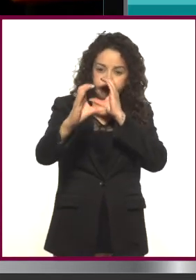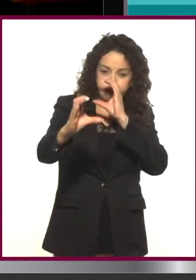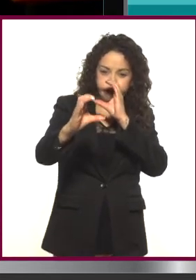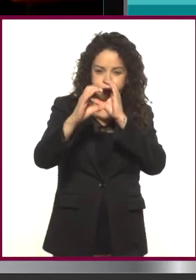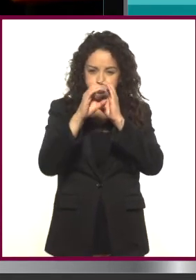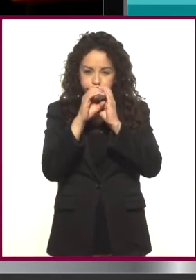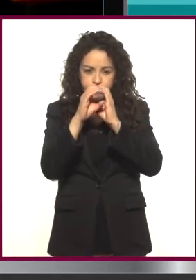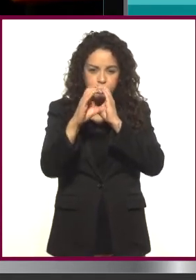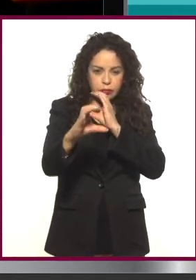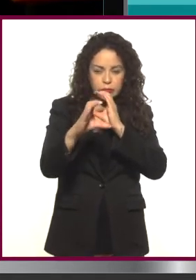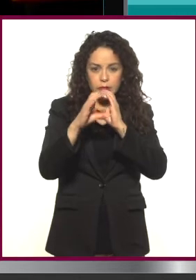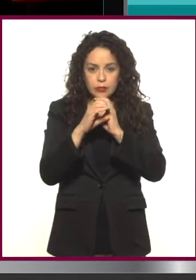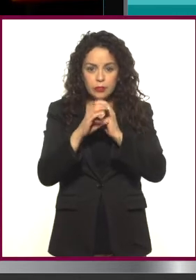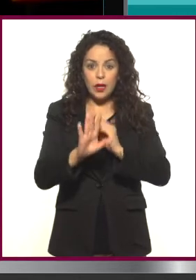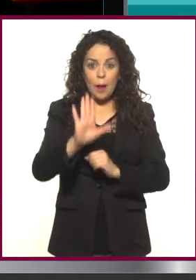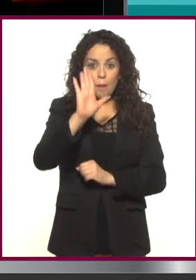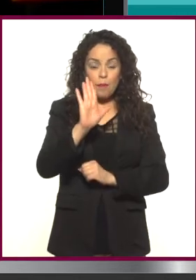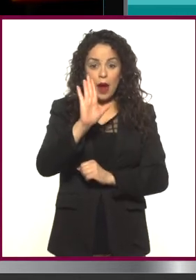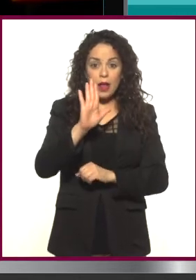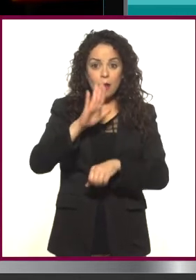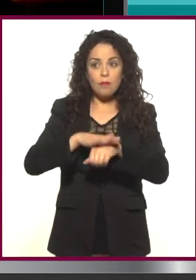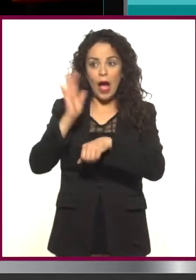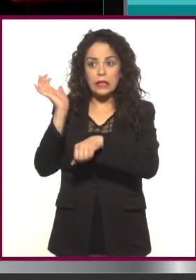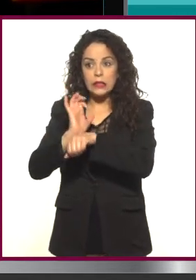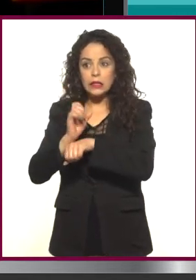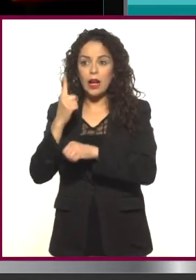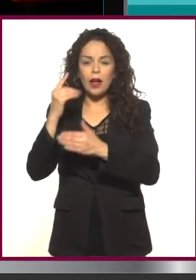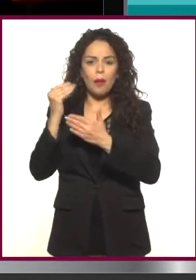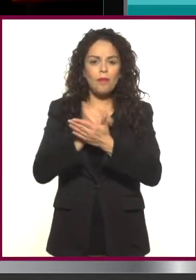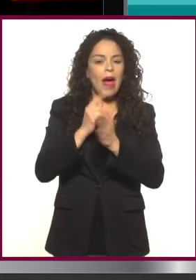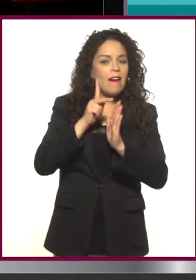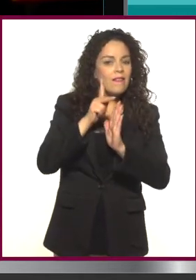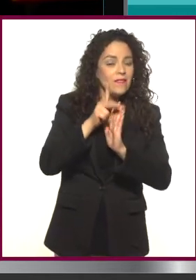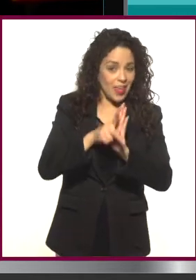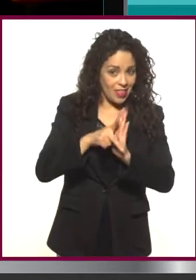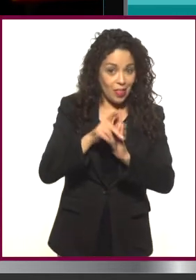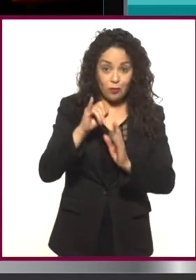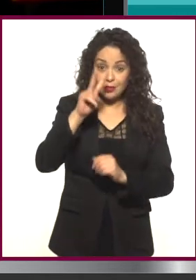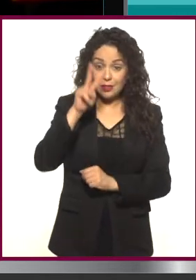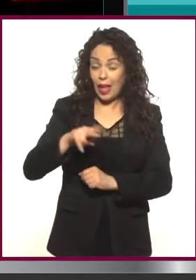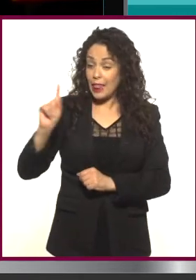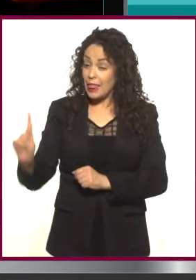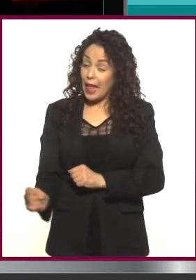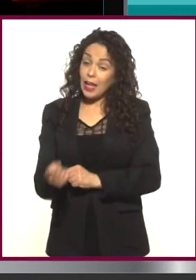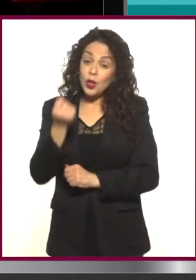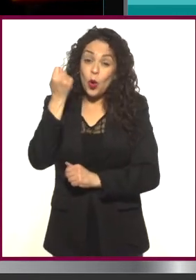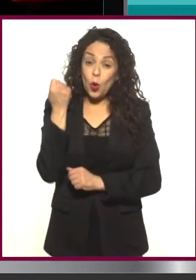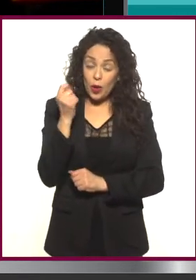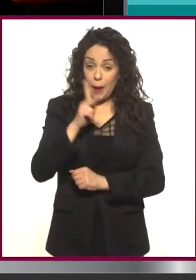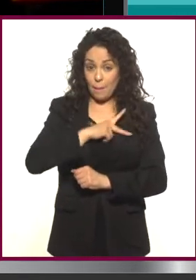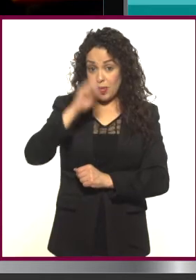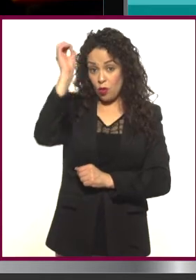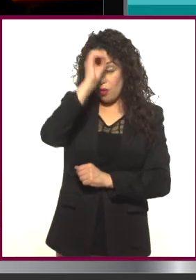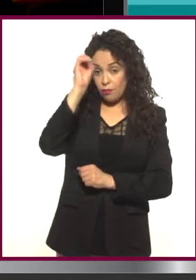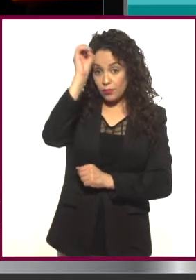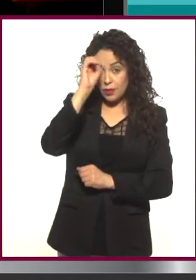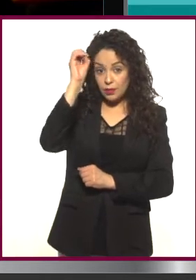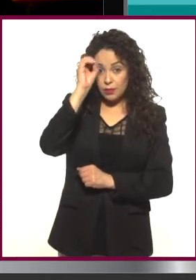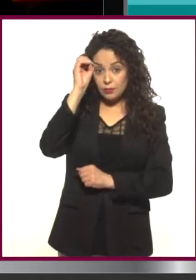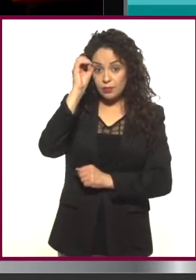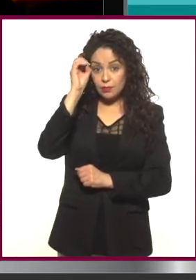parece más cine que video, ¿no? Entonces yo creo que la tecnología ya